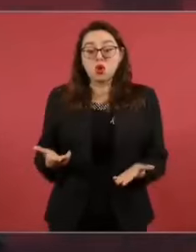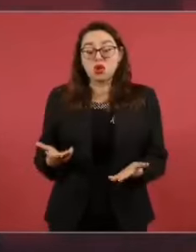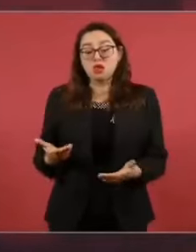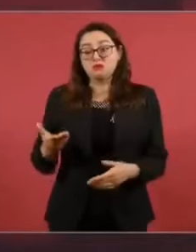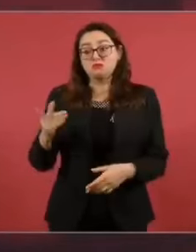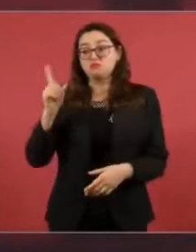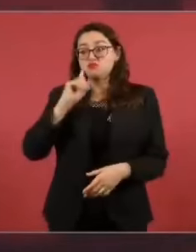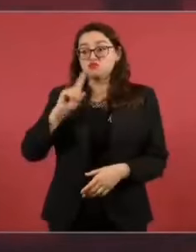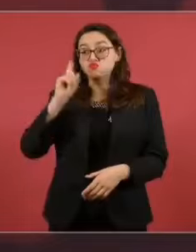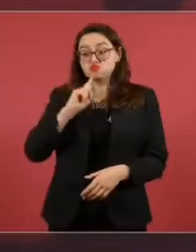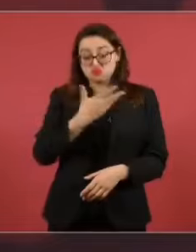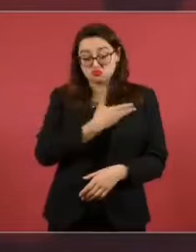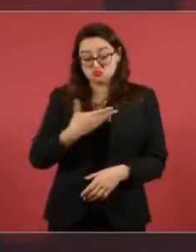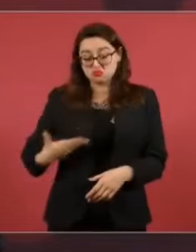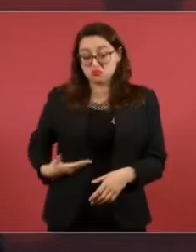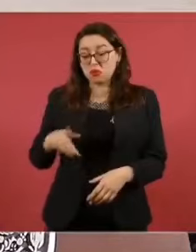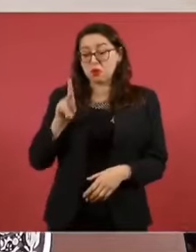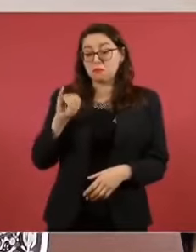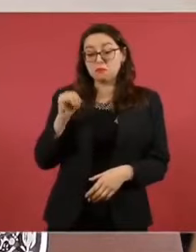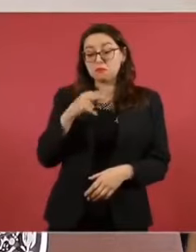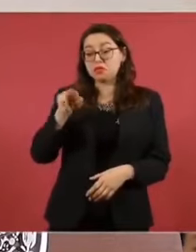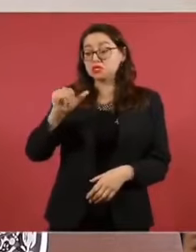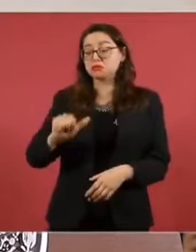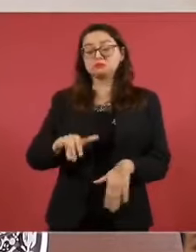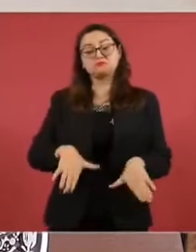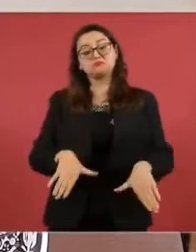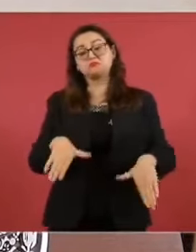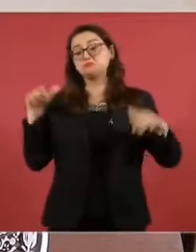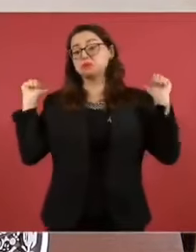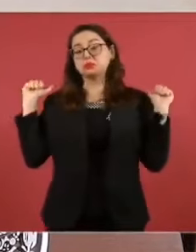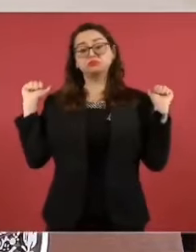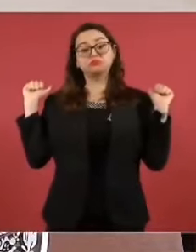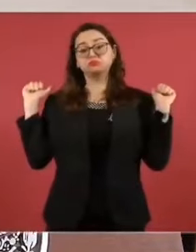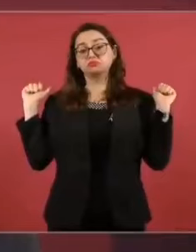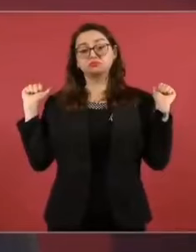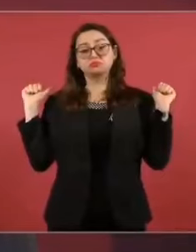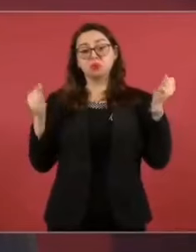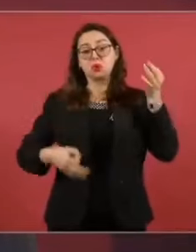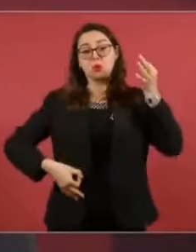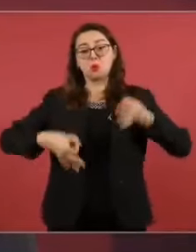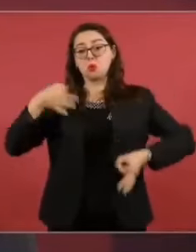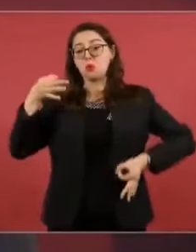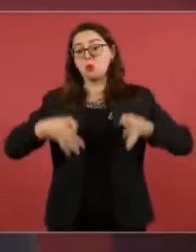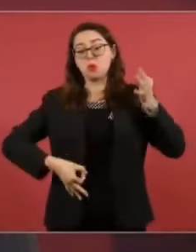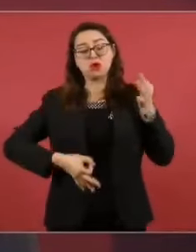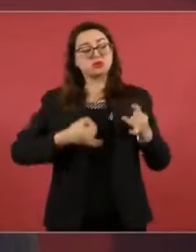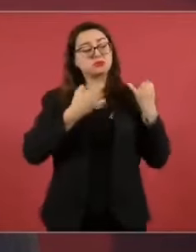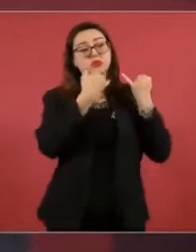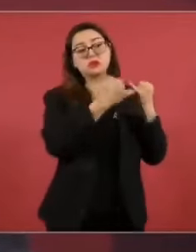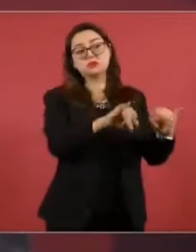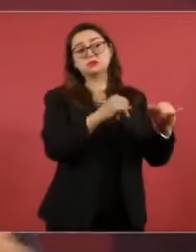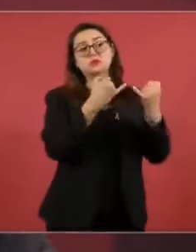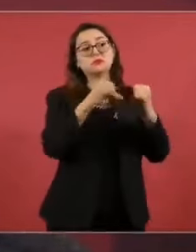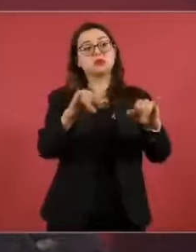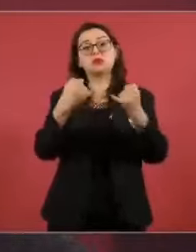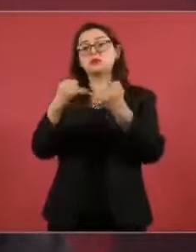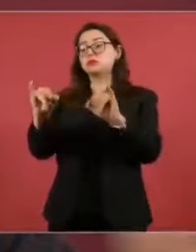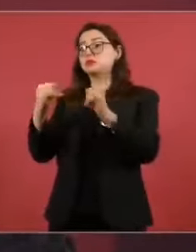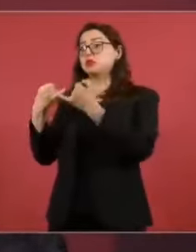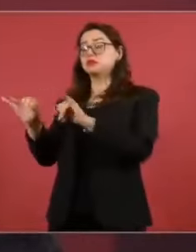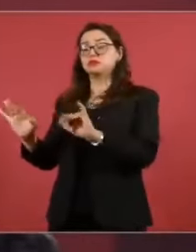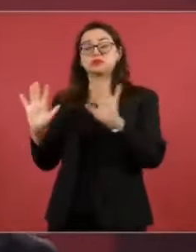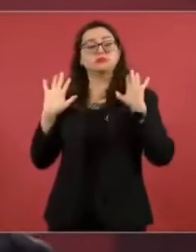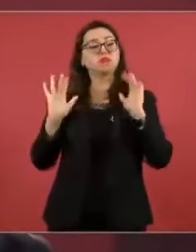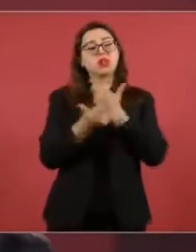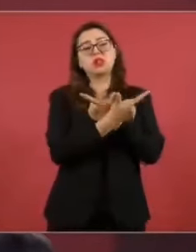autónomos, o sea, licencia